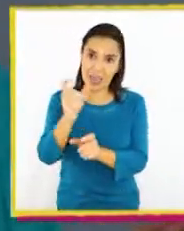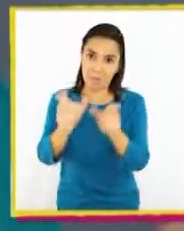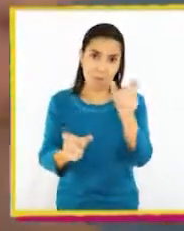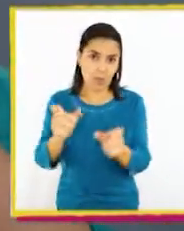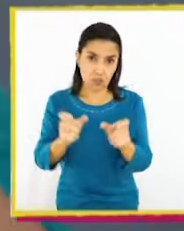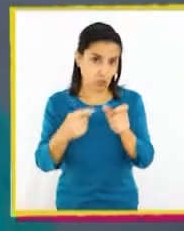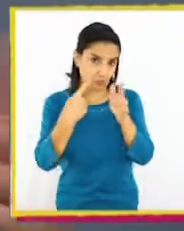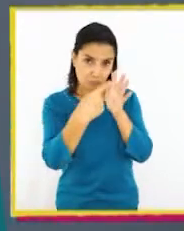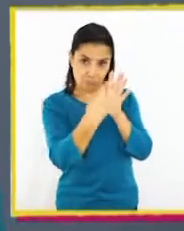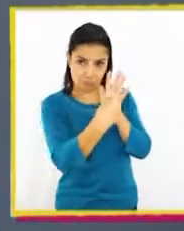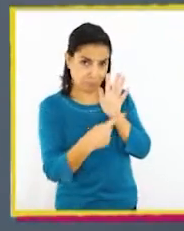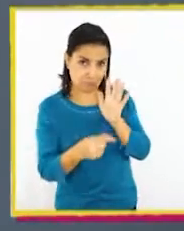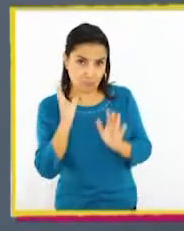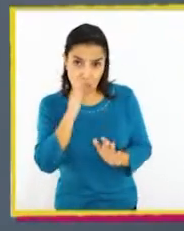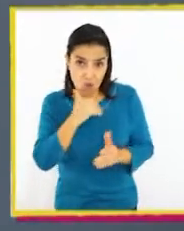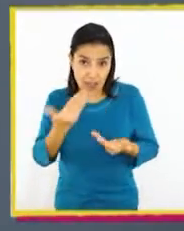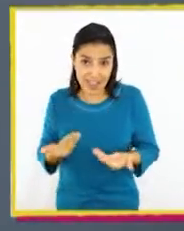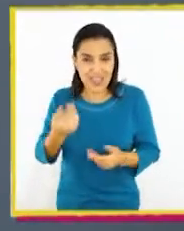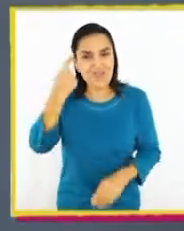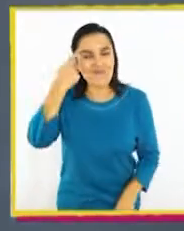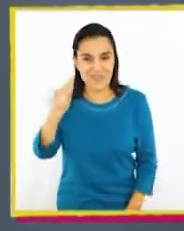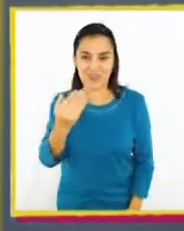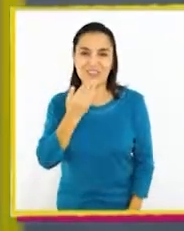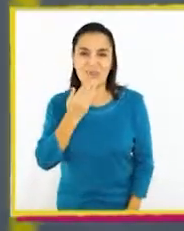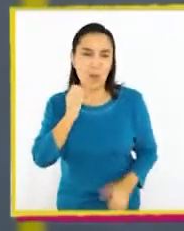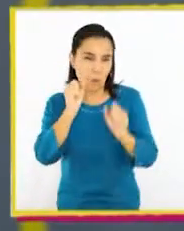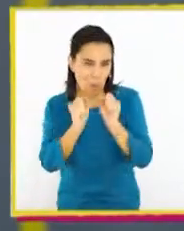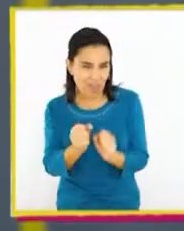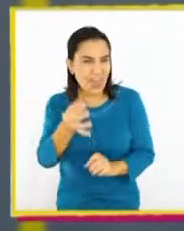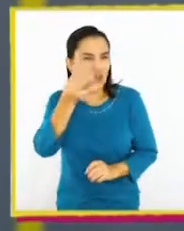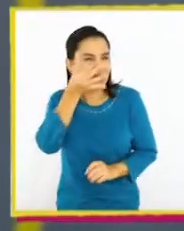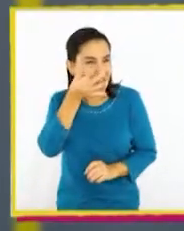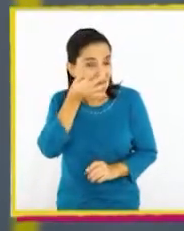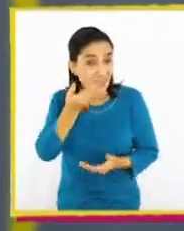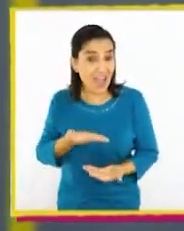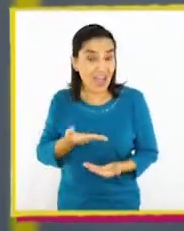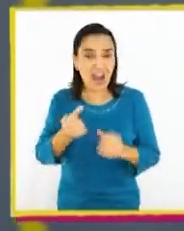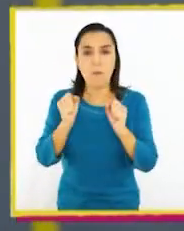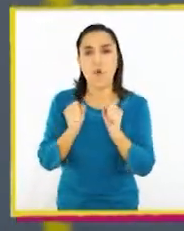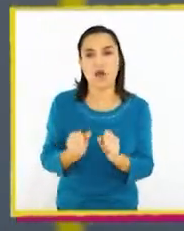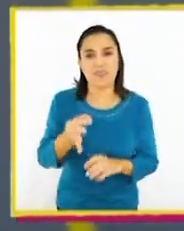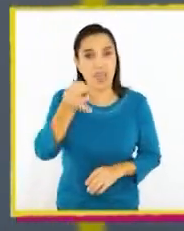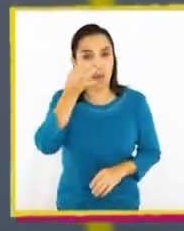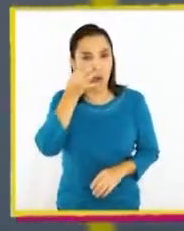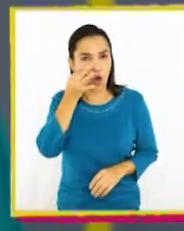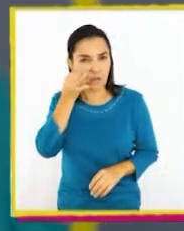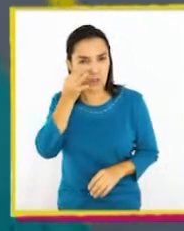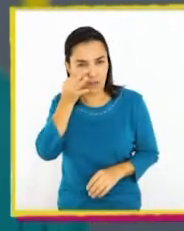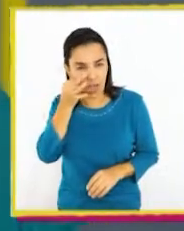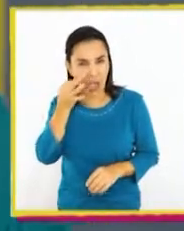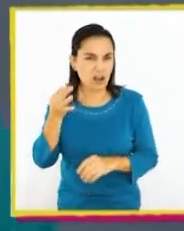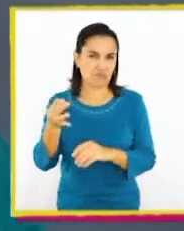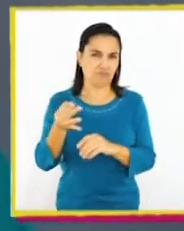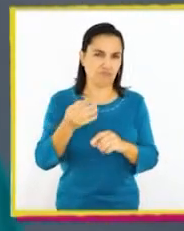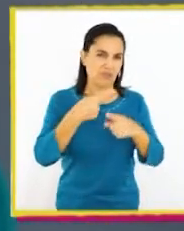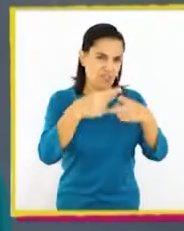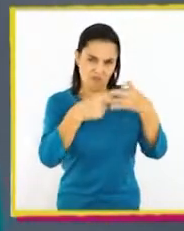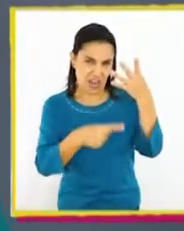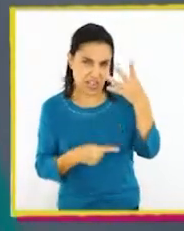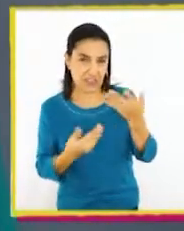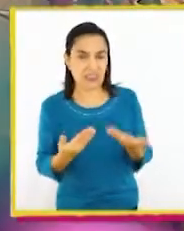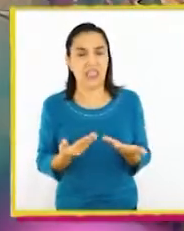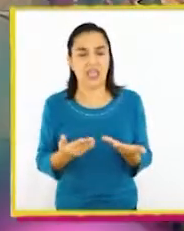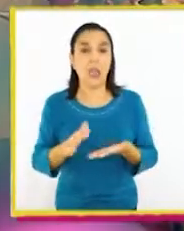personas que no tienen otros sentidos. Pero también pueden observar. Podemos observar explorando otras cosas.